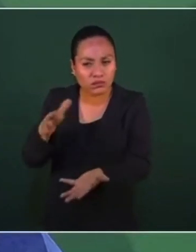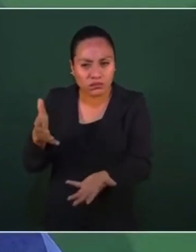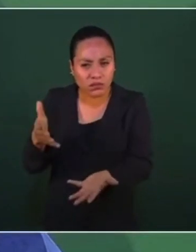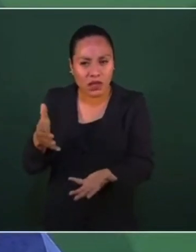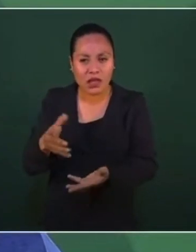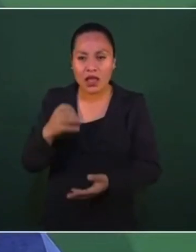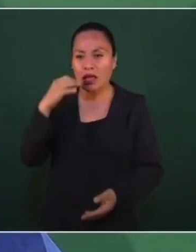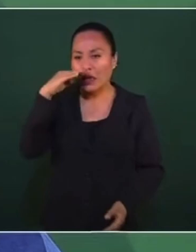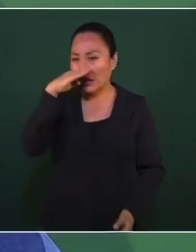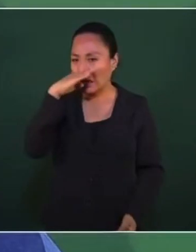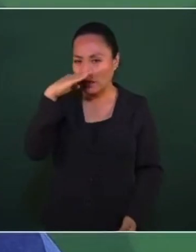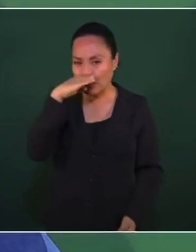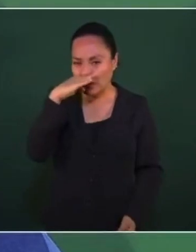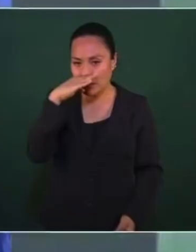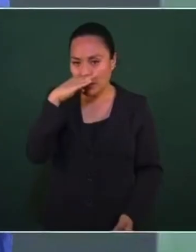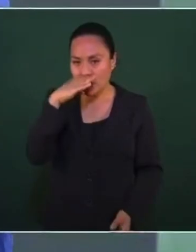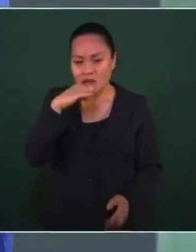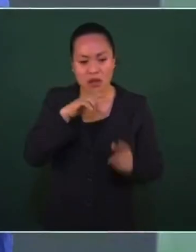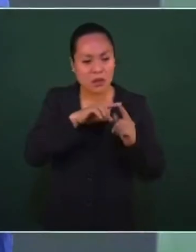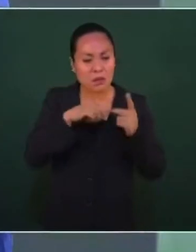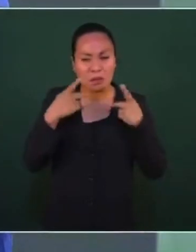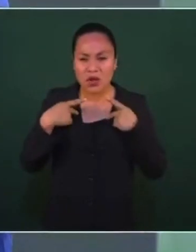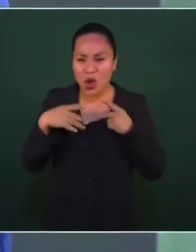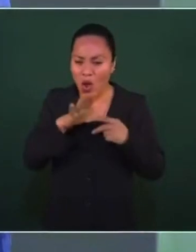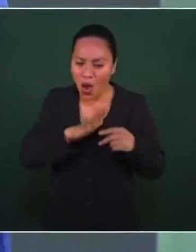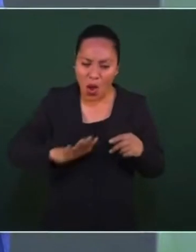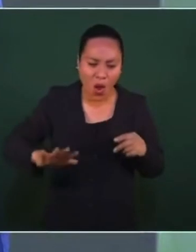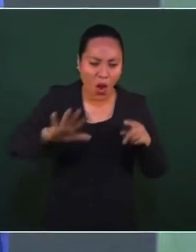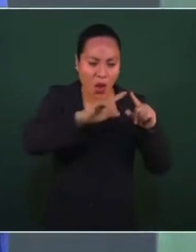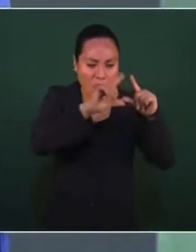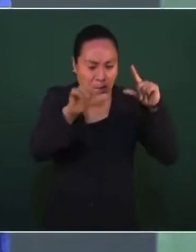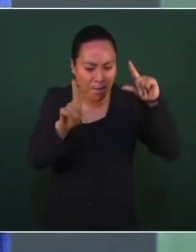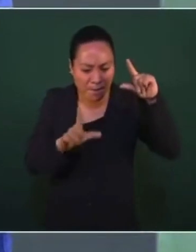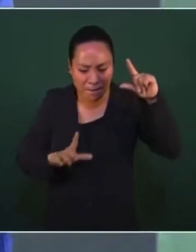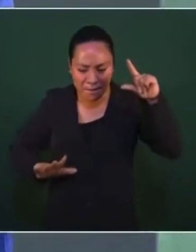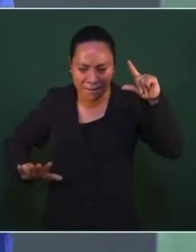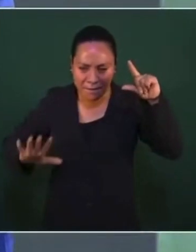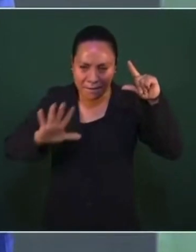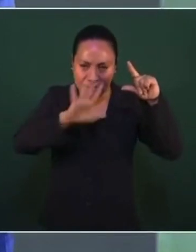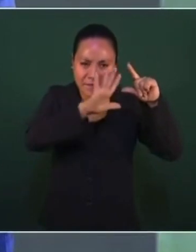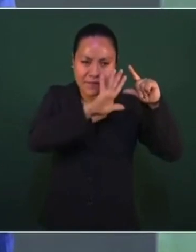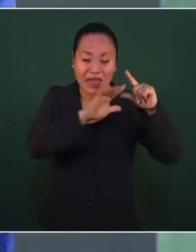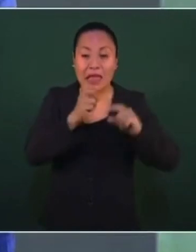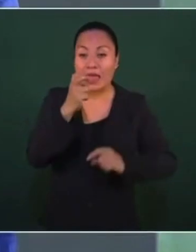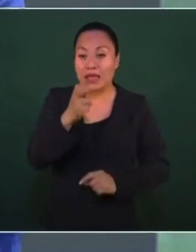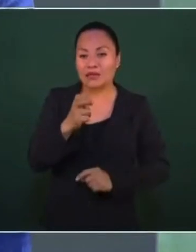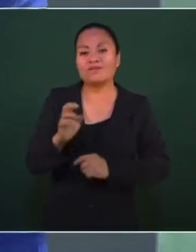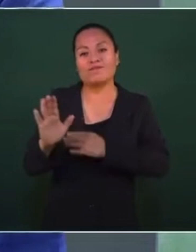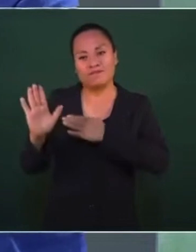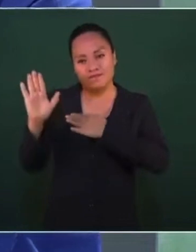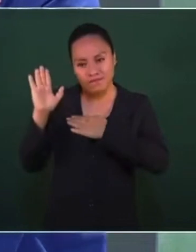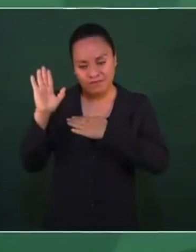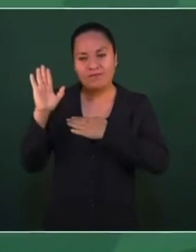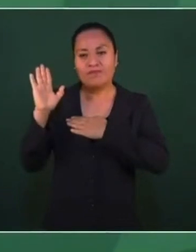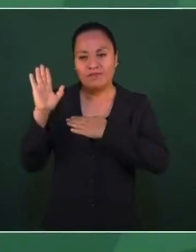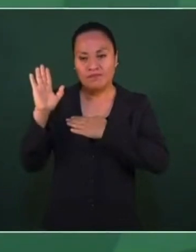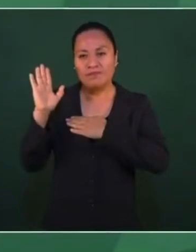a todos los mexicanos. Ese es el compromiso. Entonces,